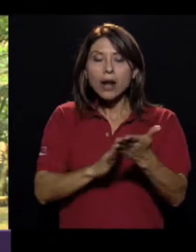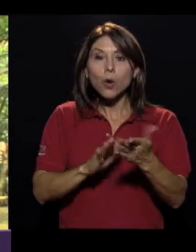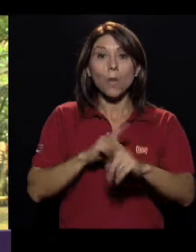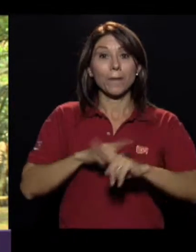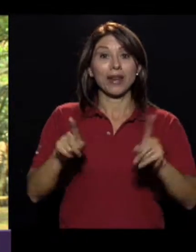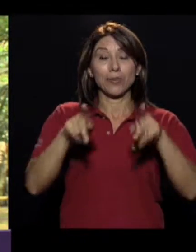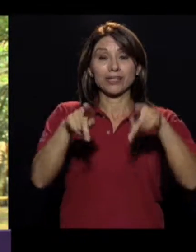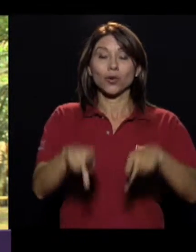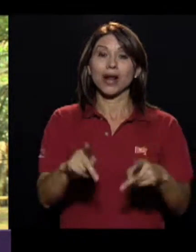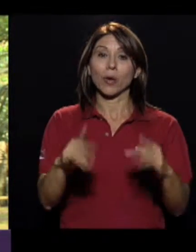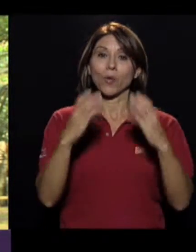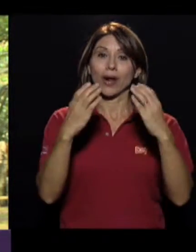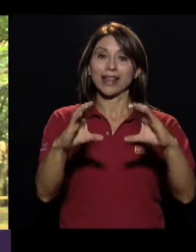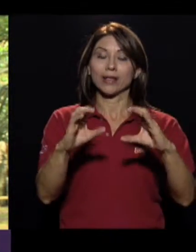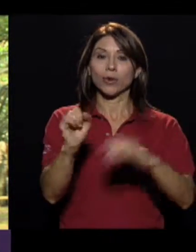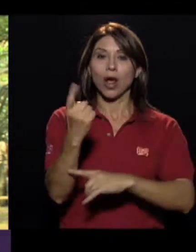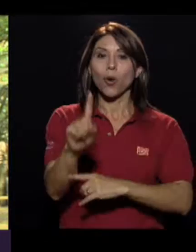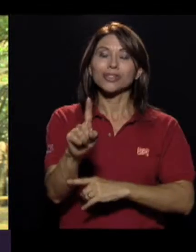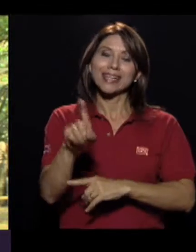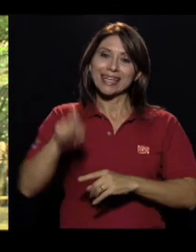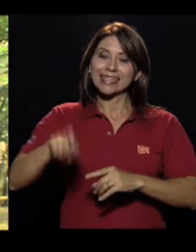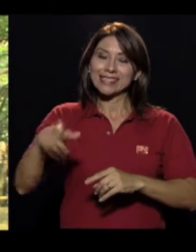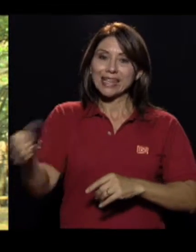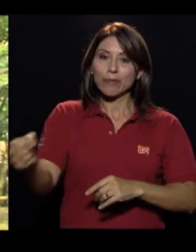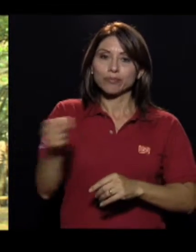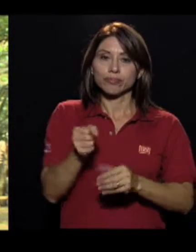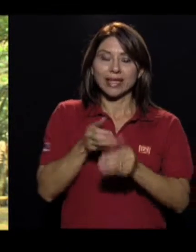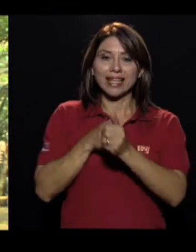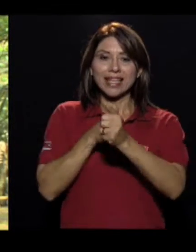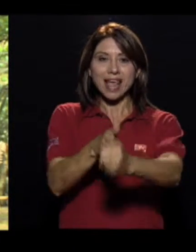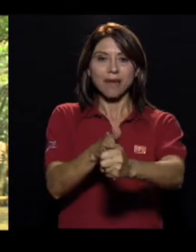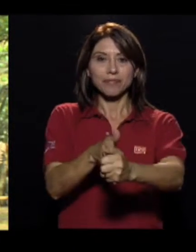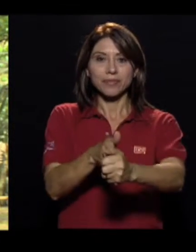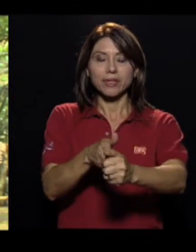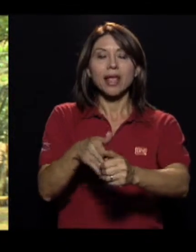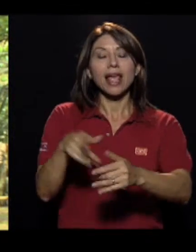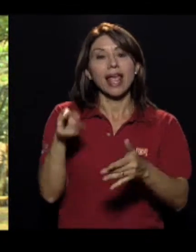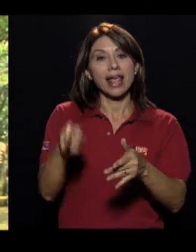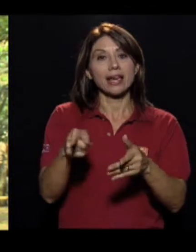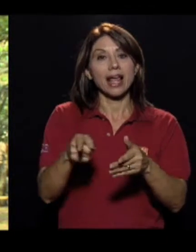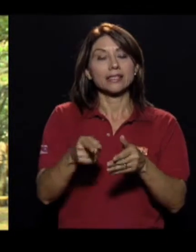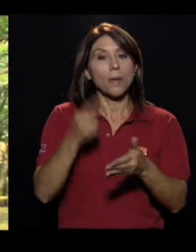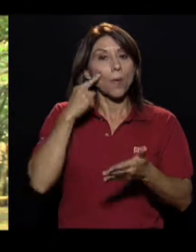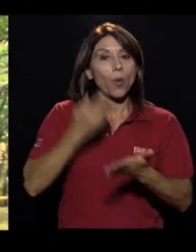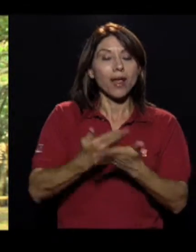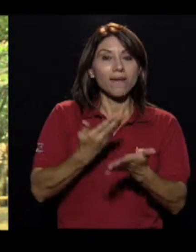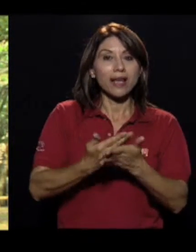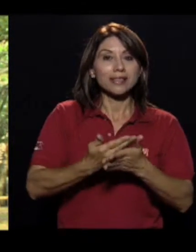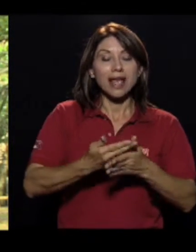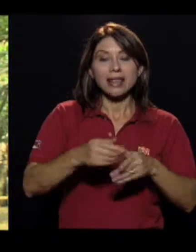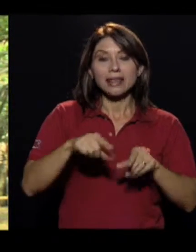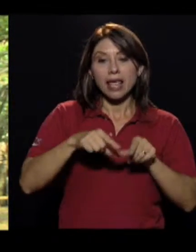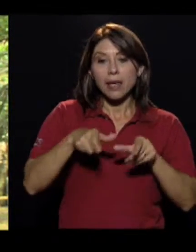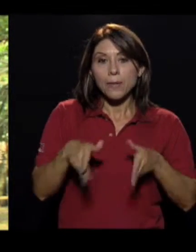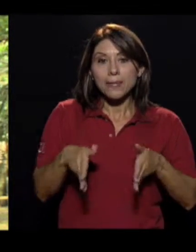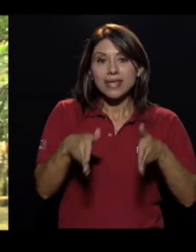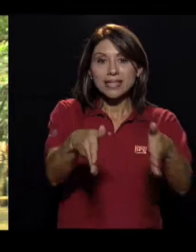pero en el caso del 11 sí tiene que haber un guía estrictamente, tanto en las pruebas de pista como de campo.